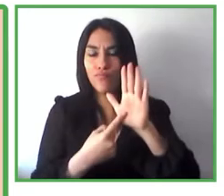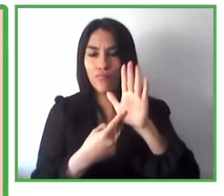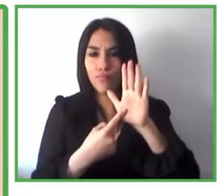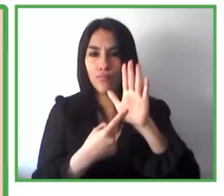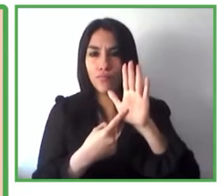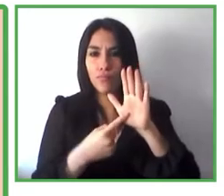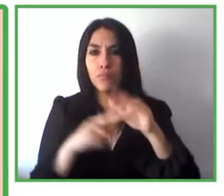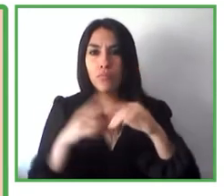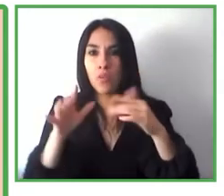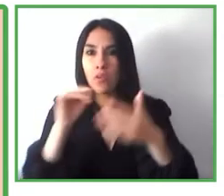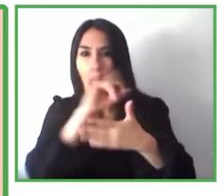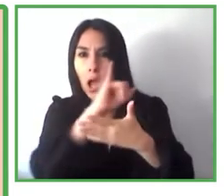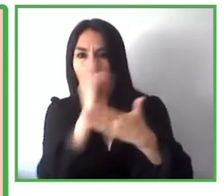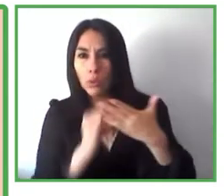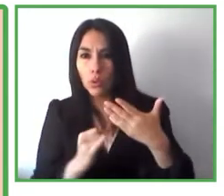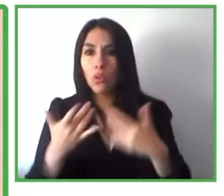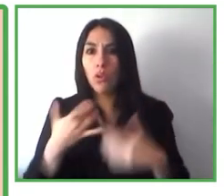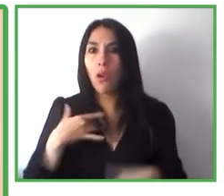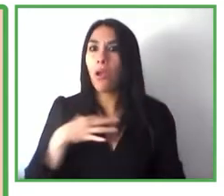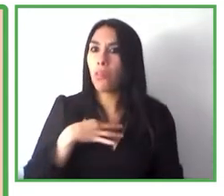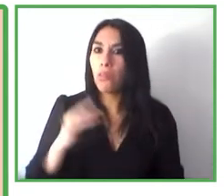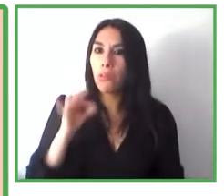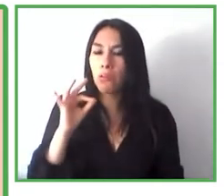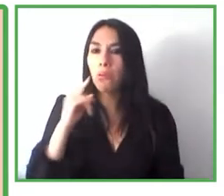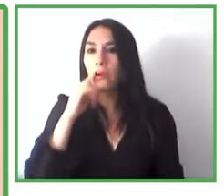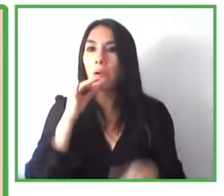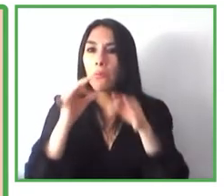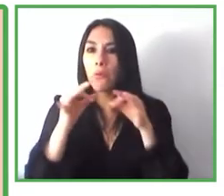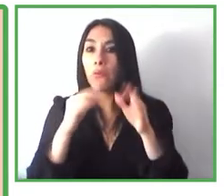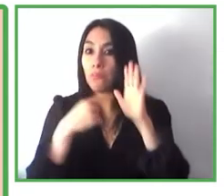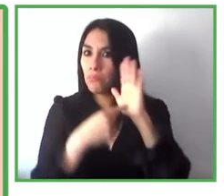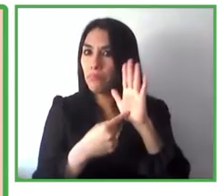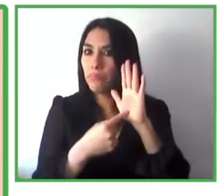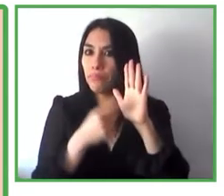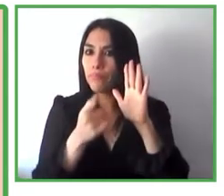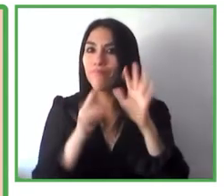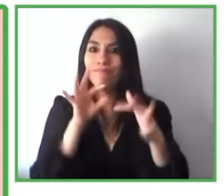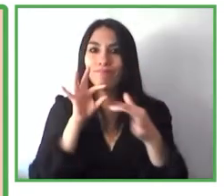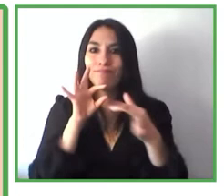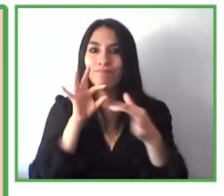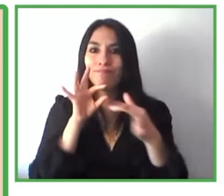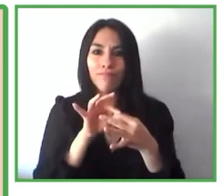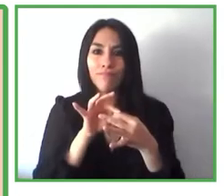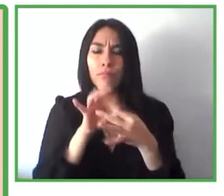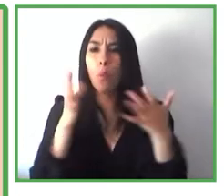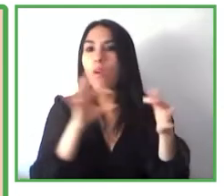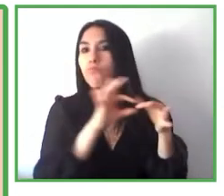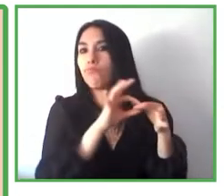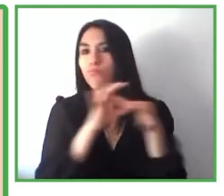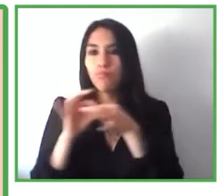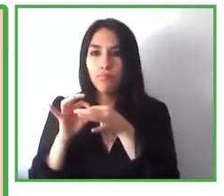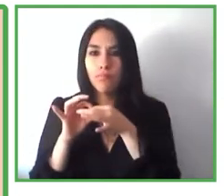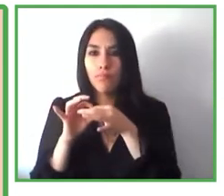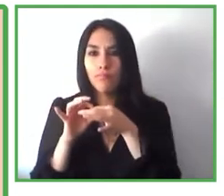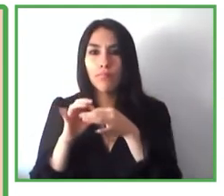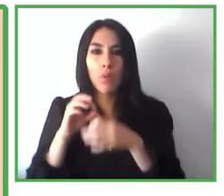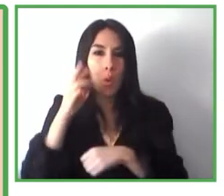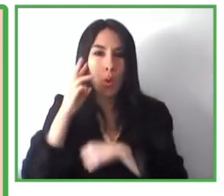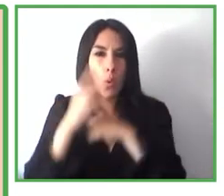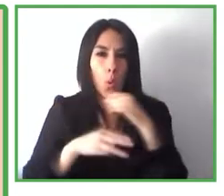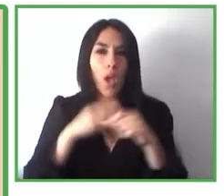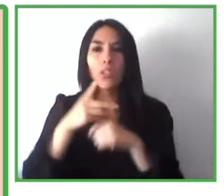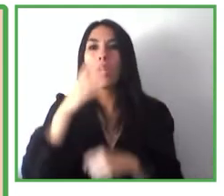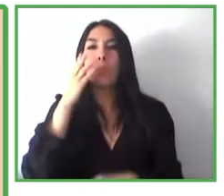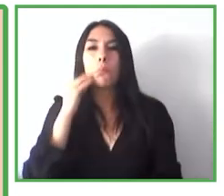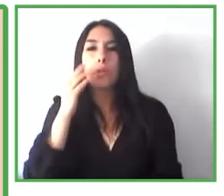decir que esto significa necesariamente dar forma a experiencias y relaciones dentro de ese espacio